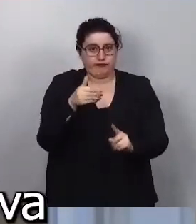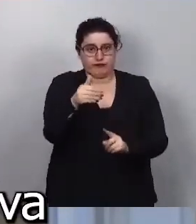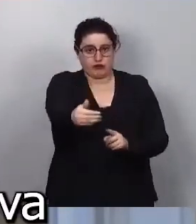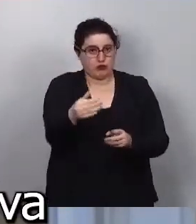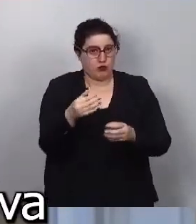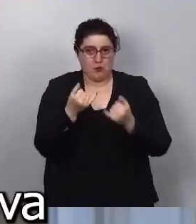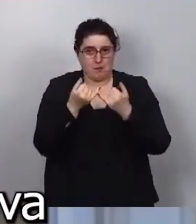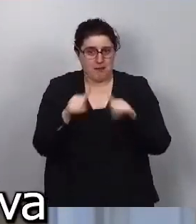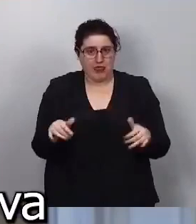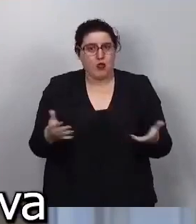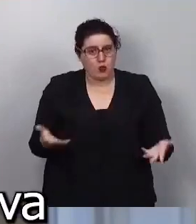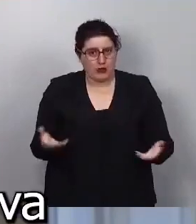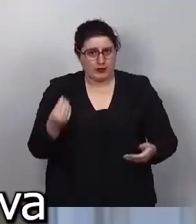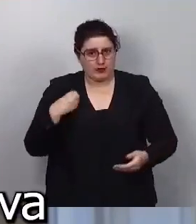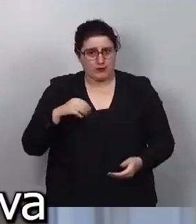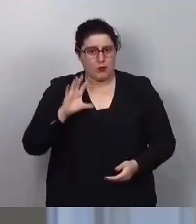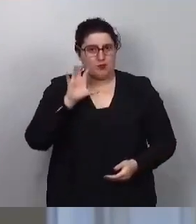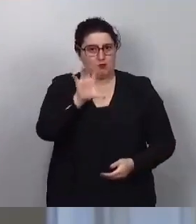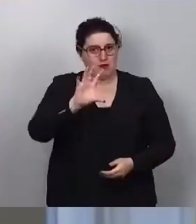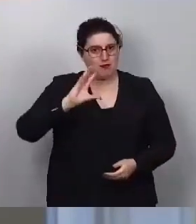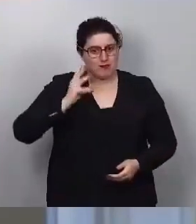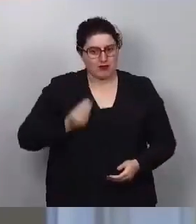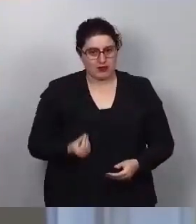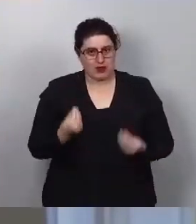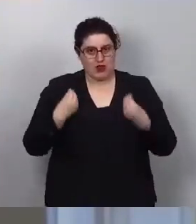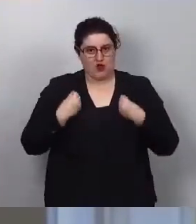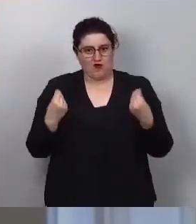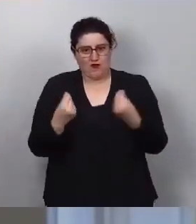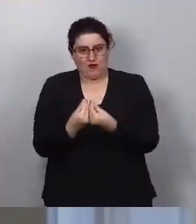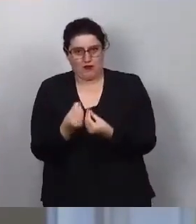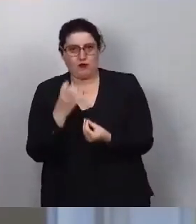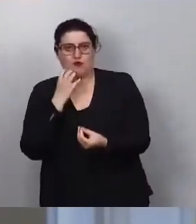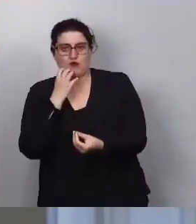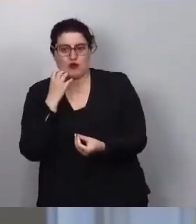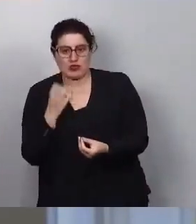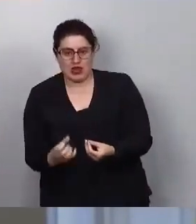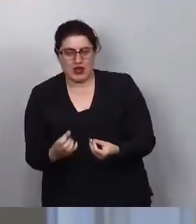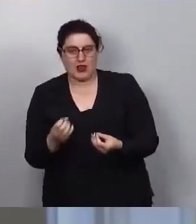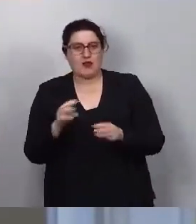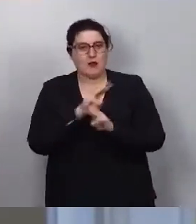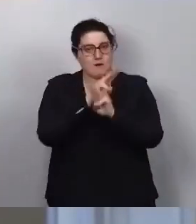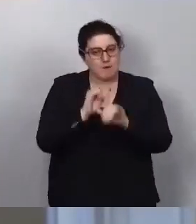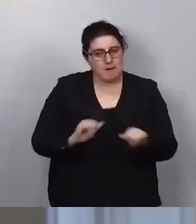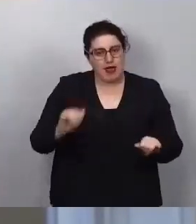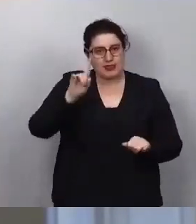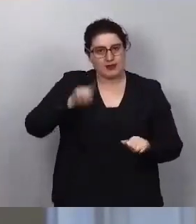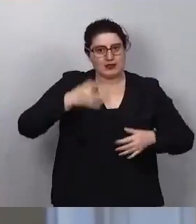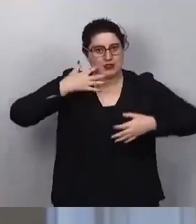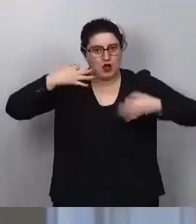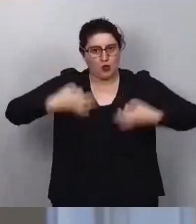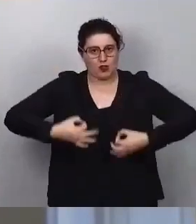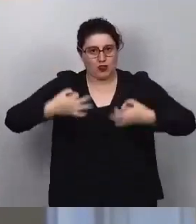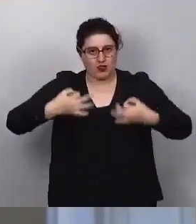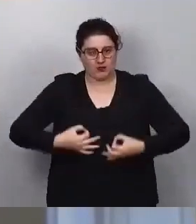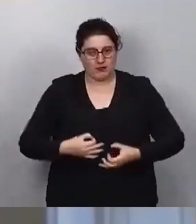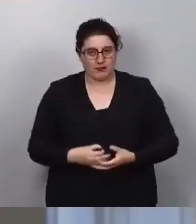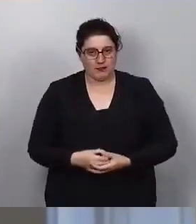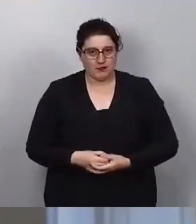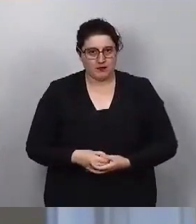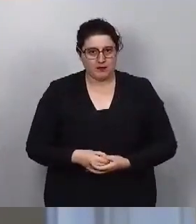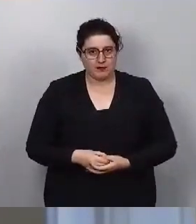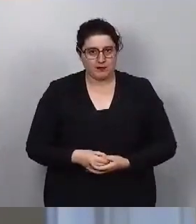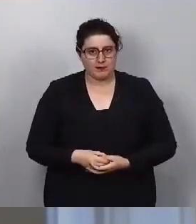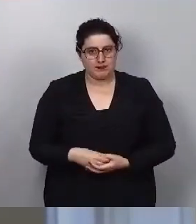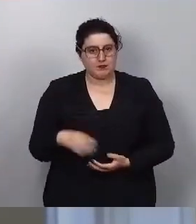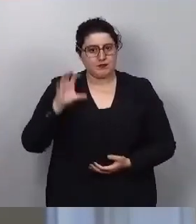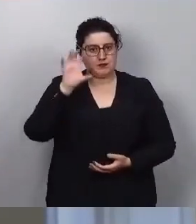la de un Estado palestino que conviva junto al Estado de Israel en paz y en seguridad. El Estado de